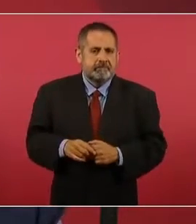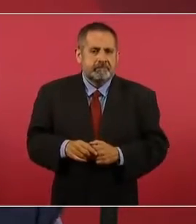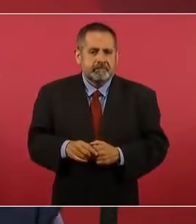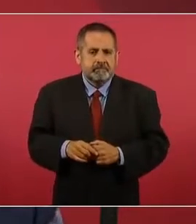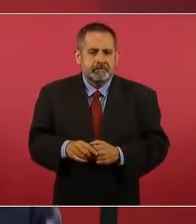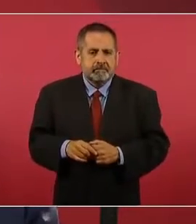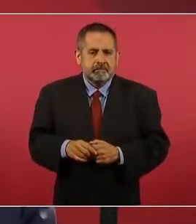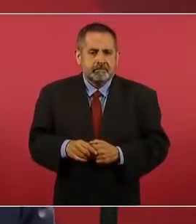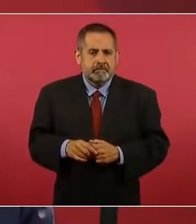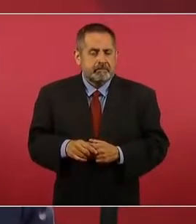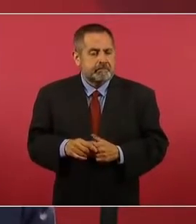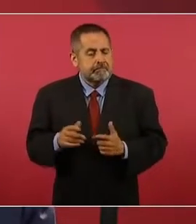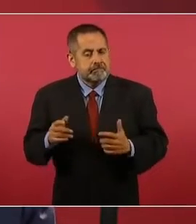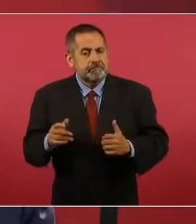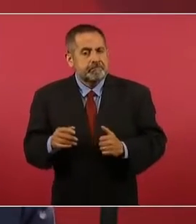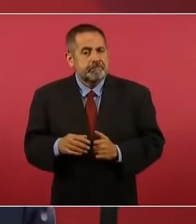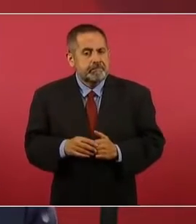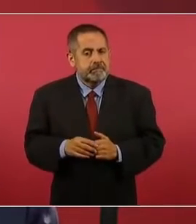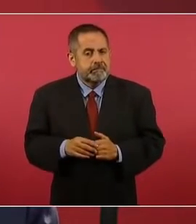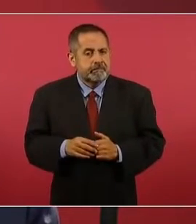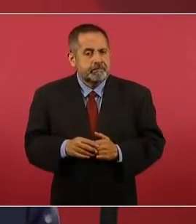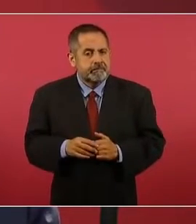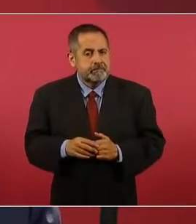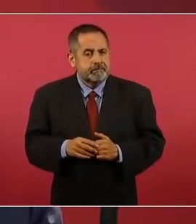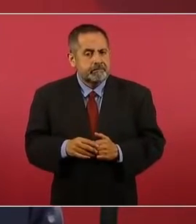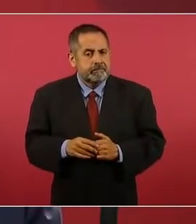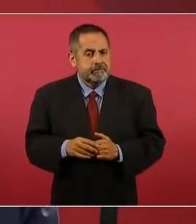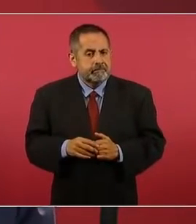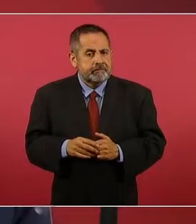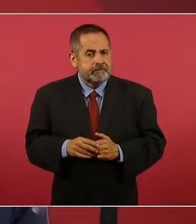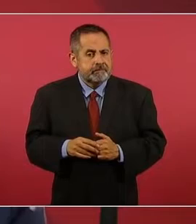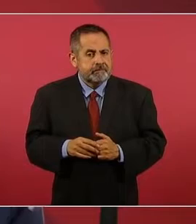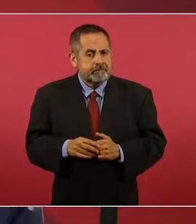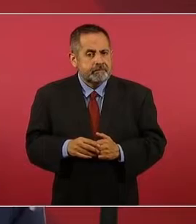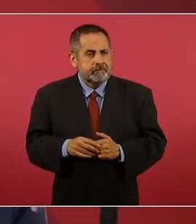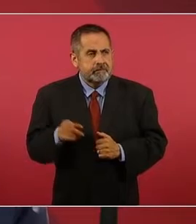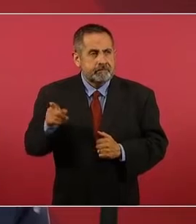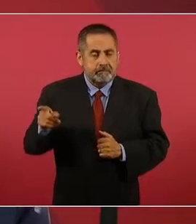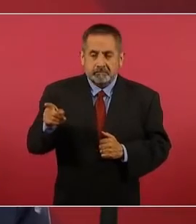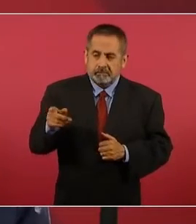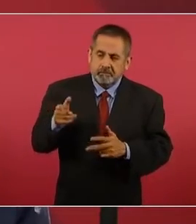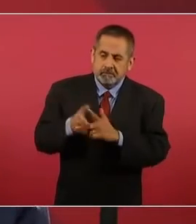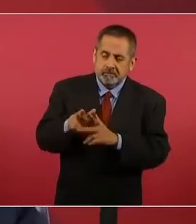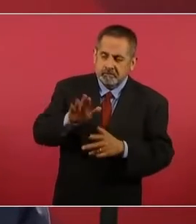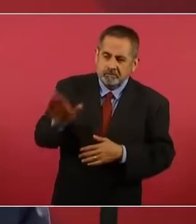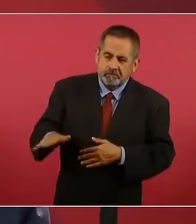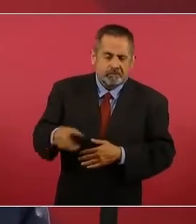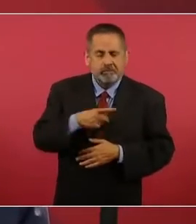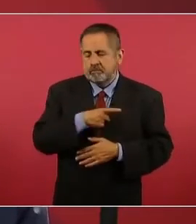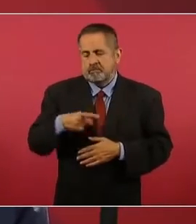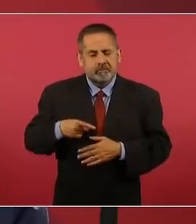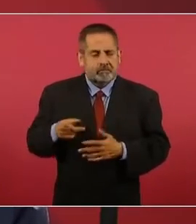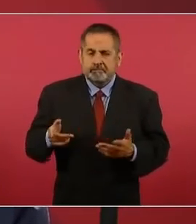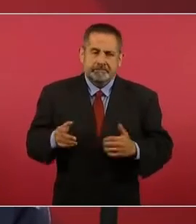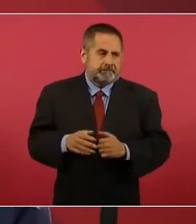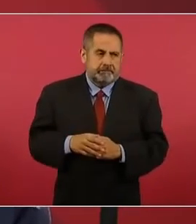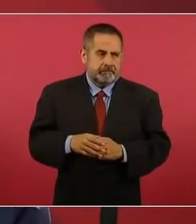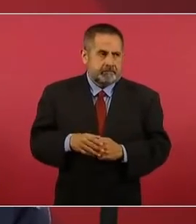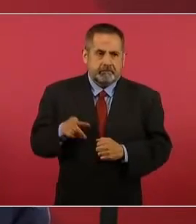no merecía perder la vida, nunca quiso